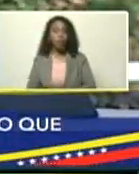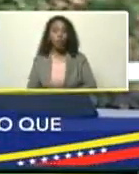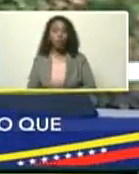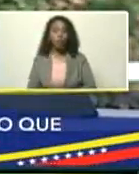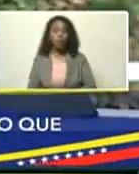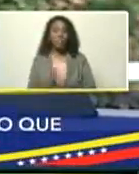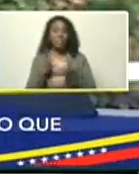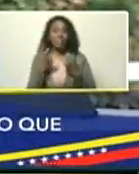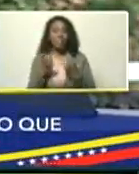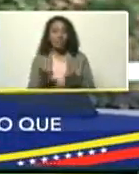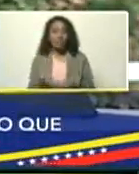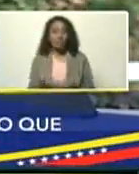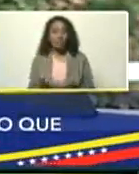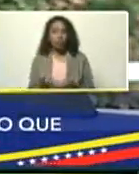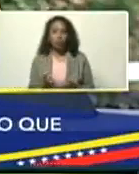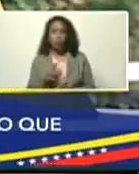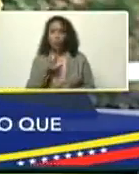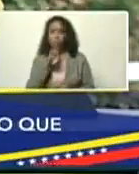una sequía, espantosa,